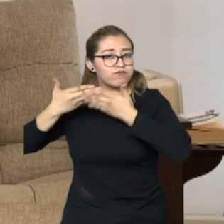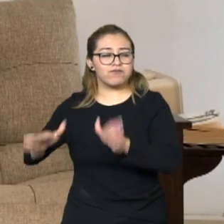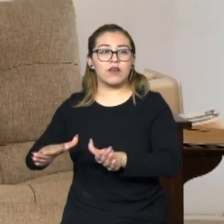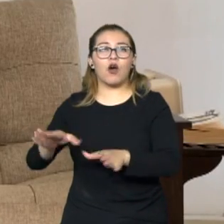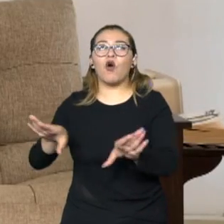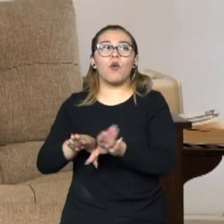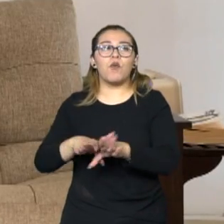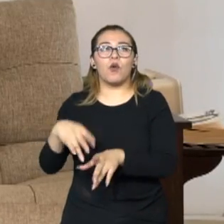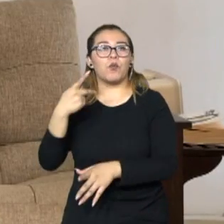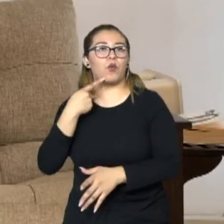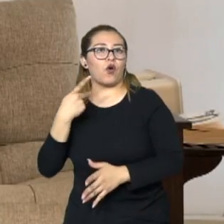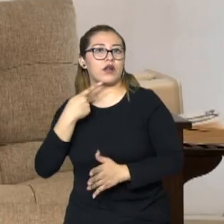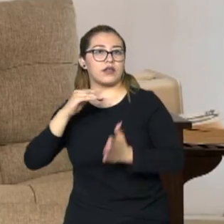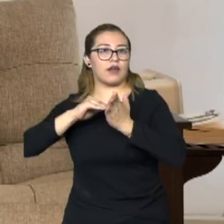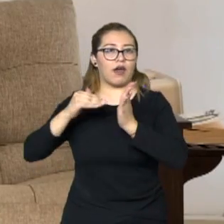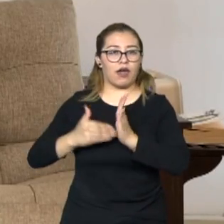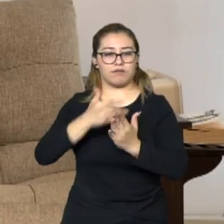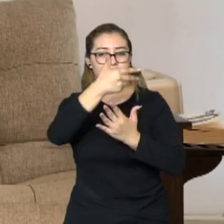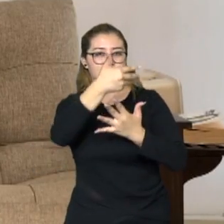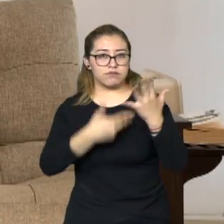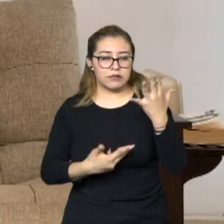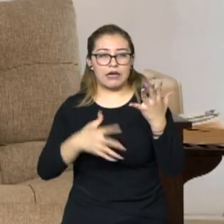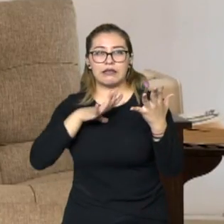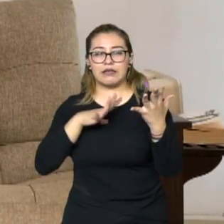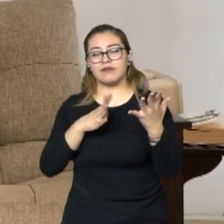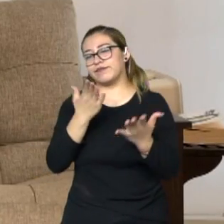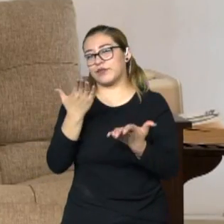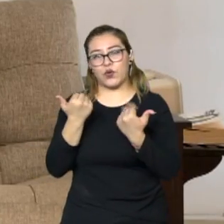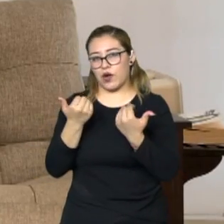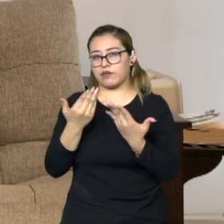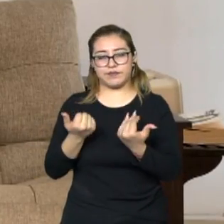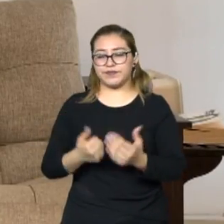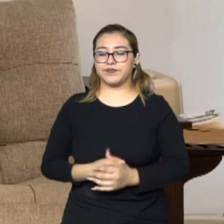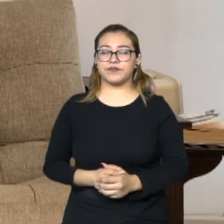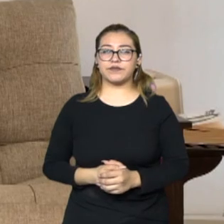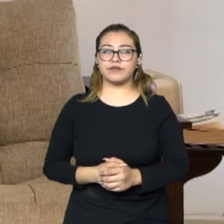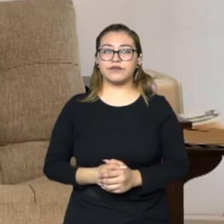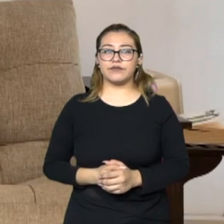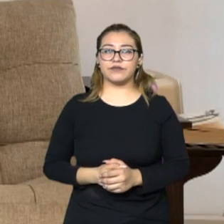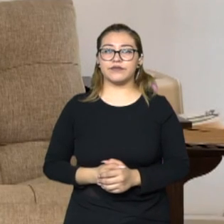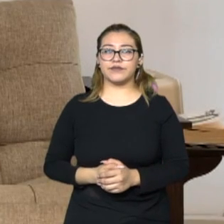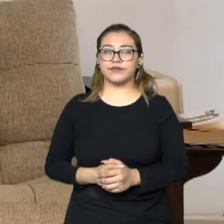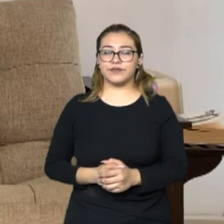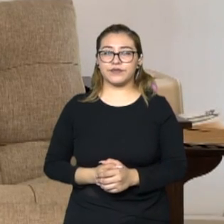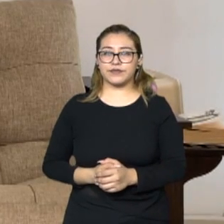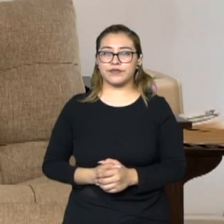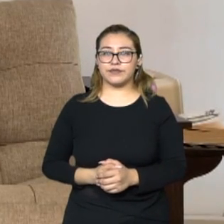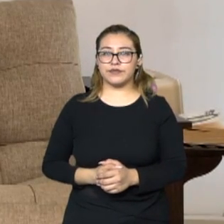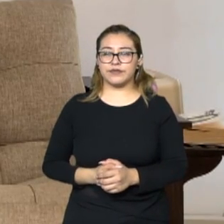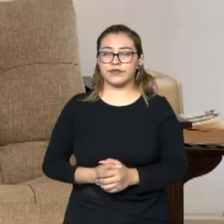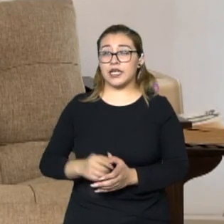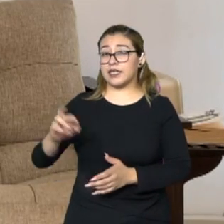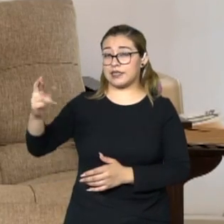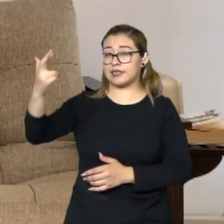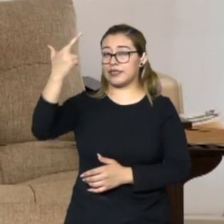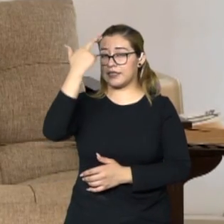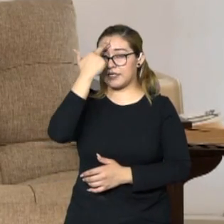políticas estratégicas. Y recordemos, Miguel, que una de las